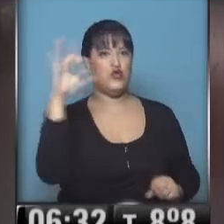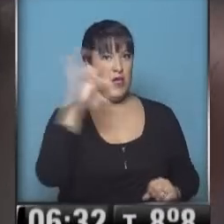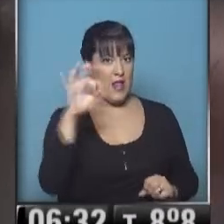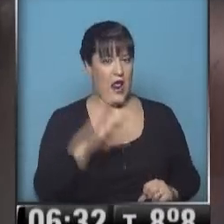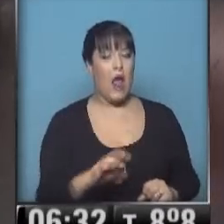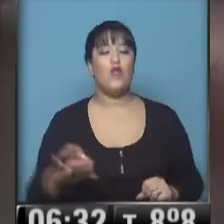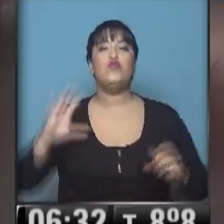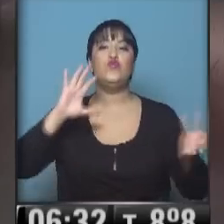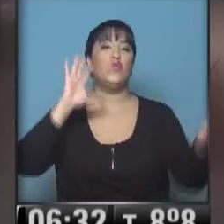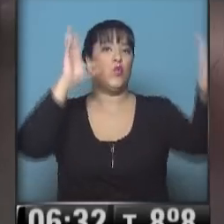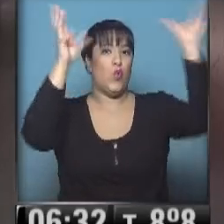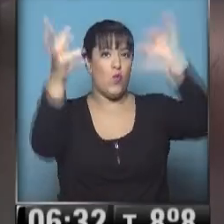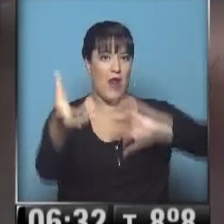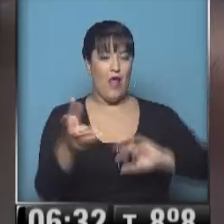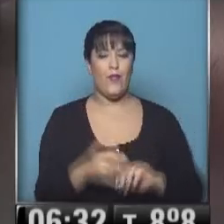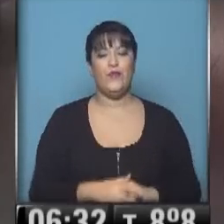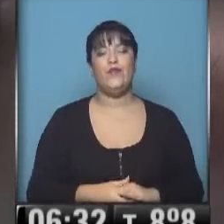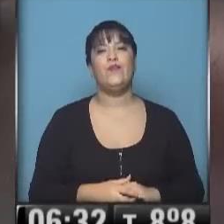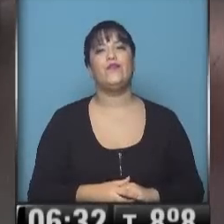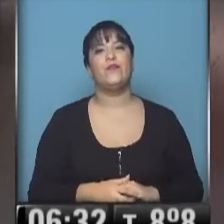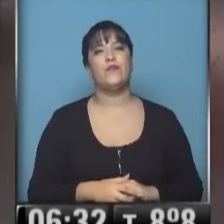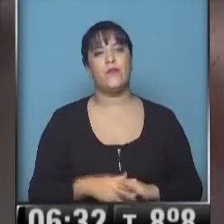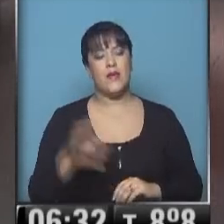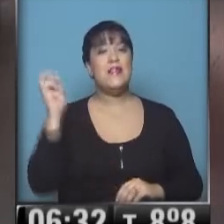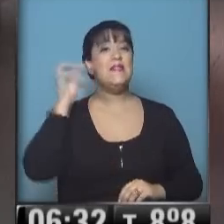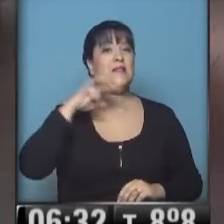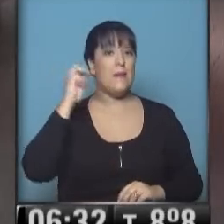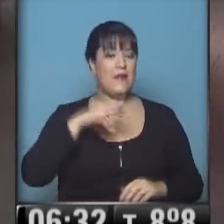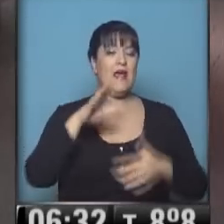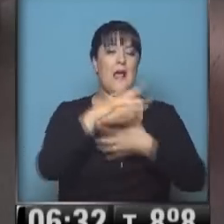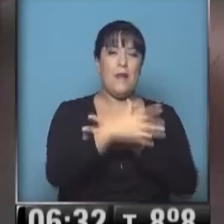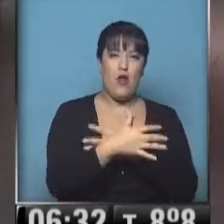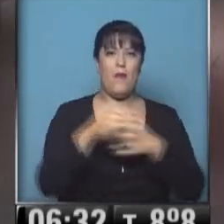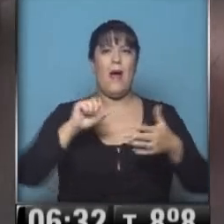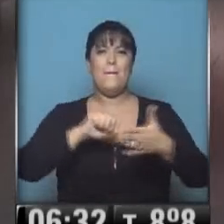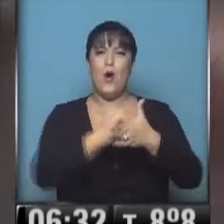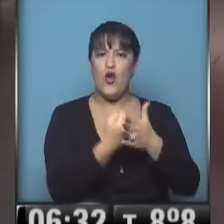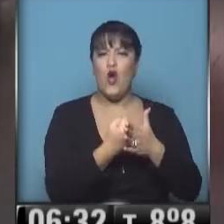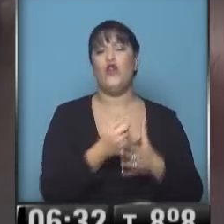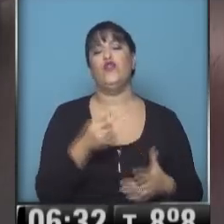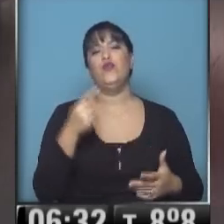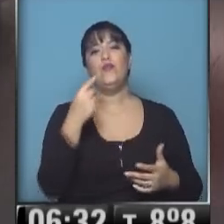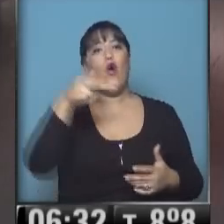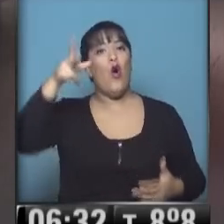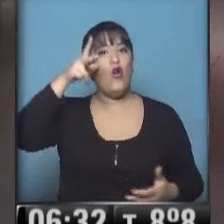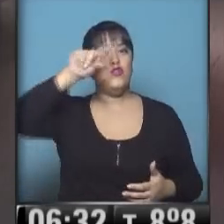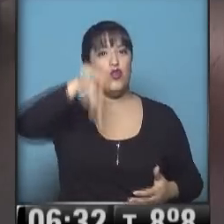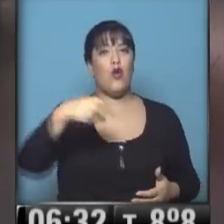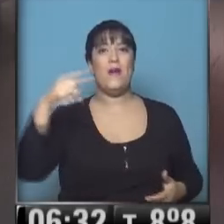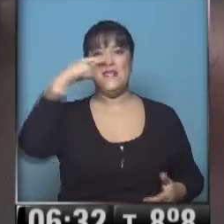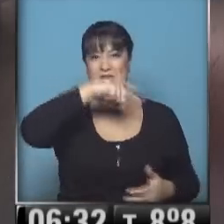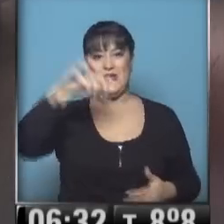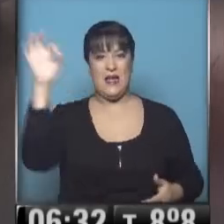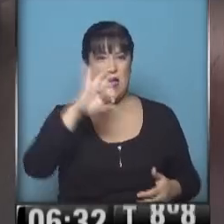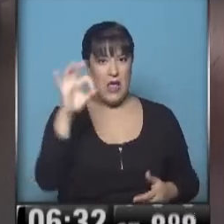Con cielo parcialmente nublado a esta hora. Zona oeste, San Miguel, Palomar, Morón, Mariano Moreno. 8 grados, 7 décimas. Con